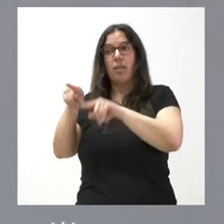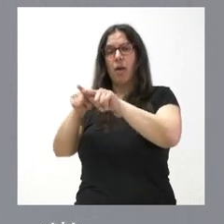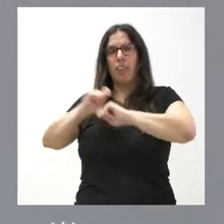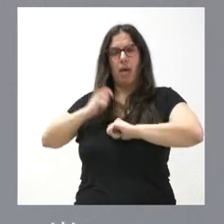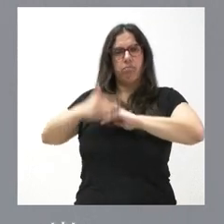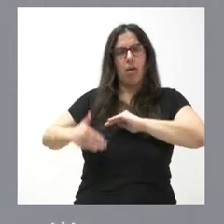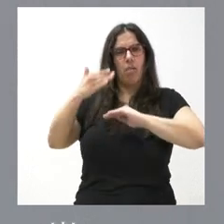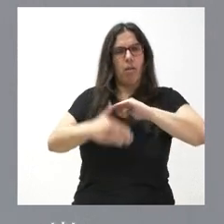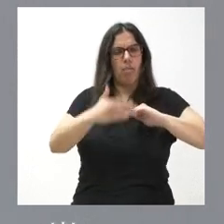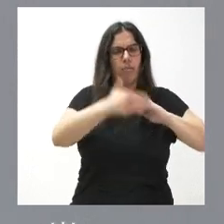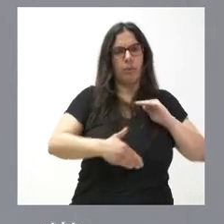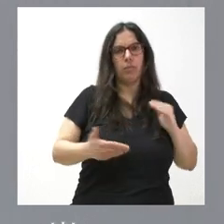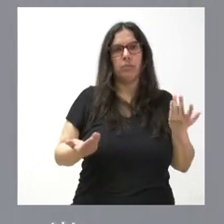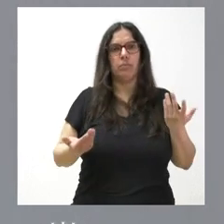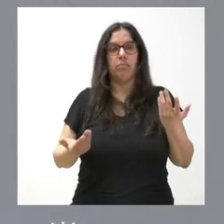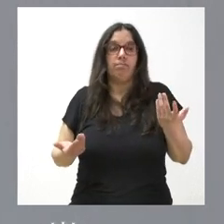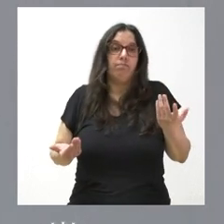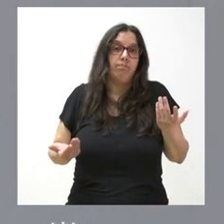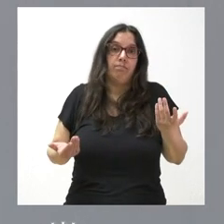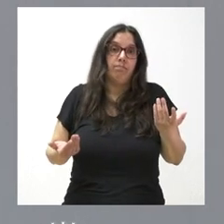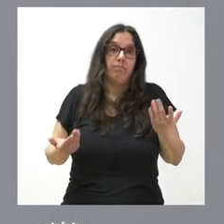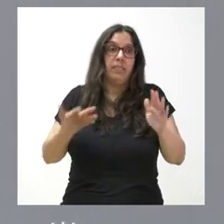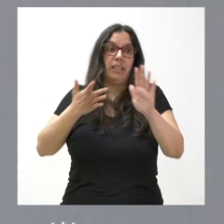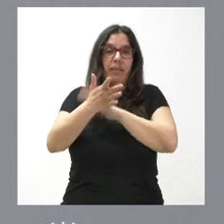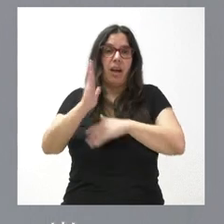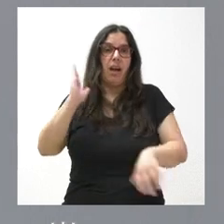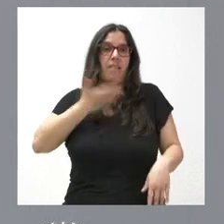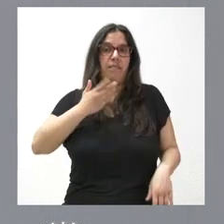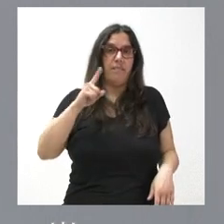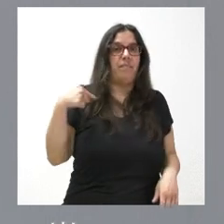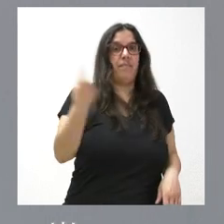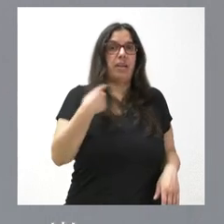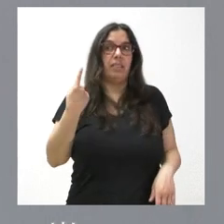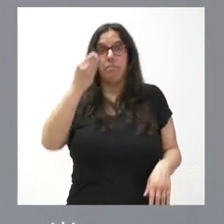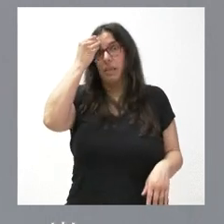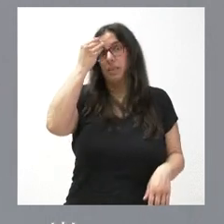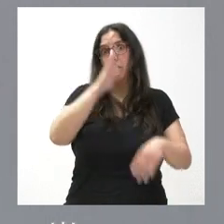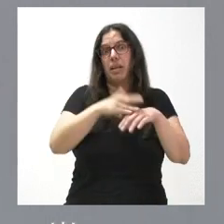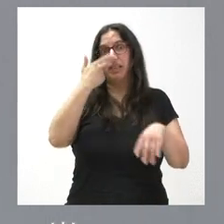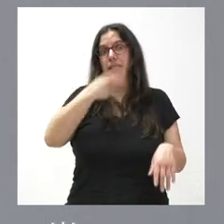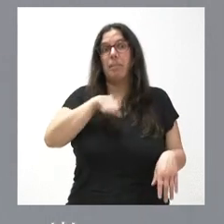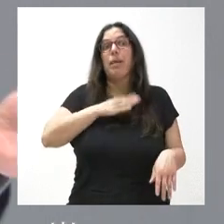libertad y limita la igualdad, pues es claramente perjudicial, creo yo, en este momento para los intereses de España.